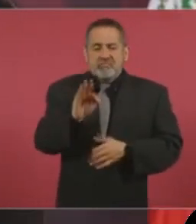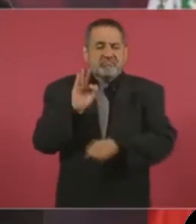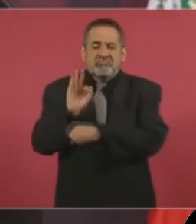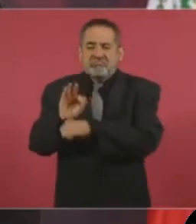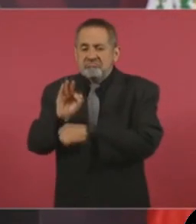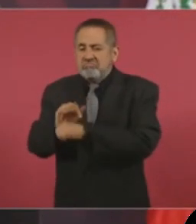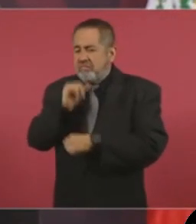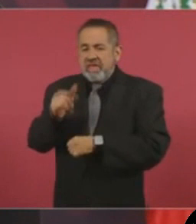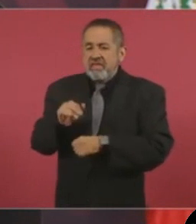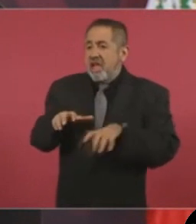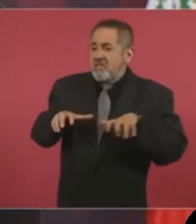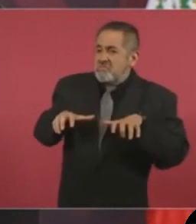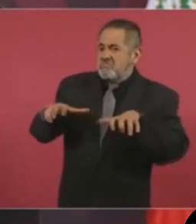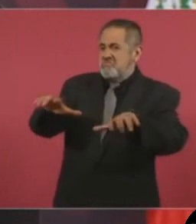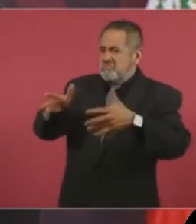las minorías.